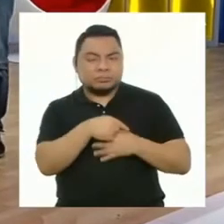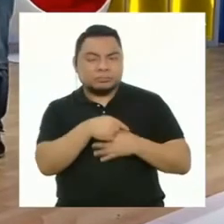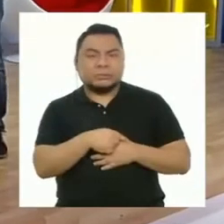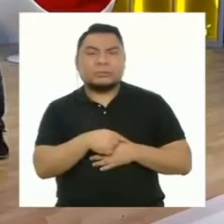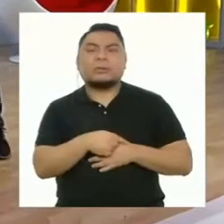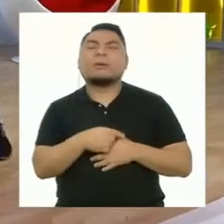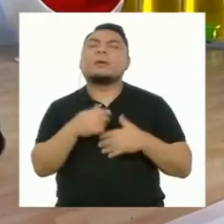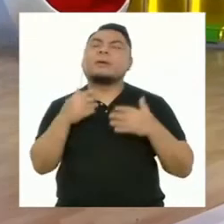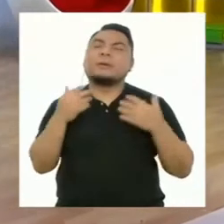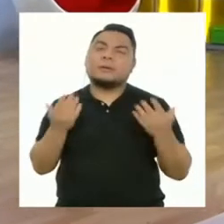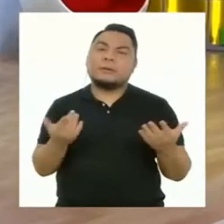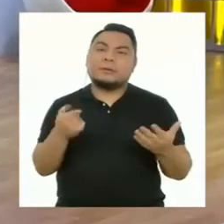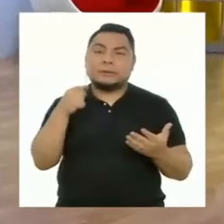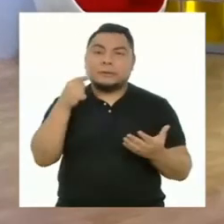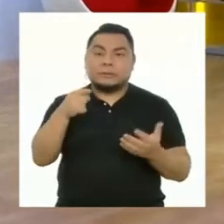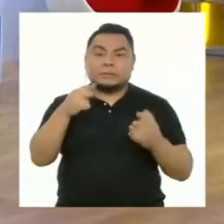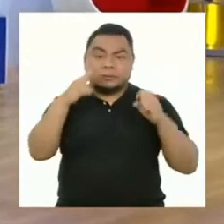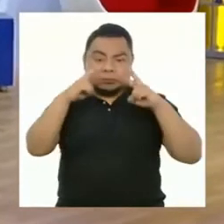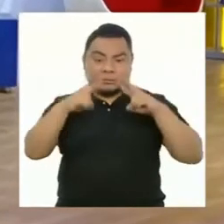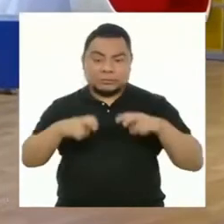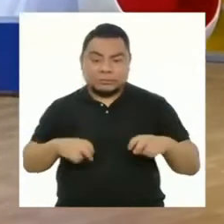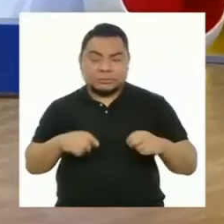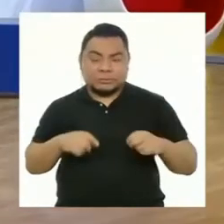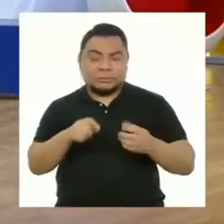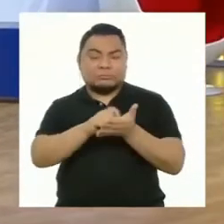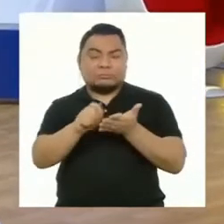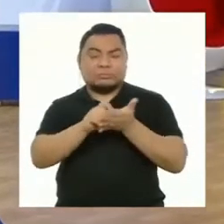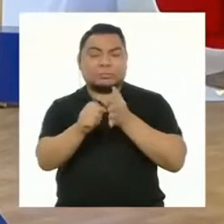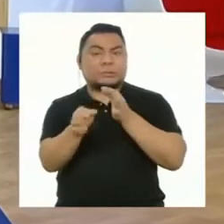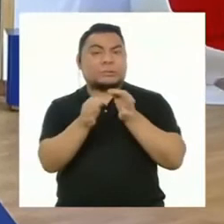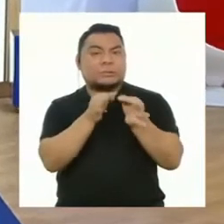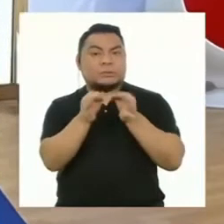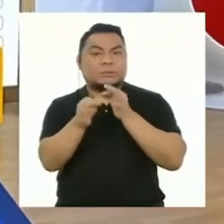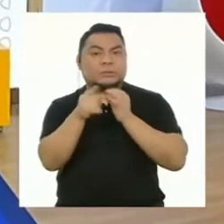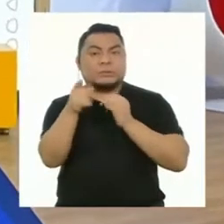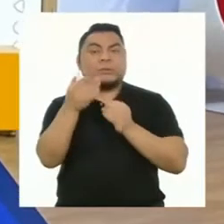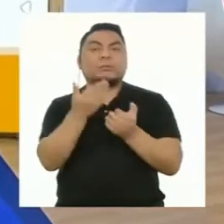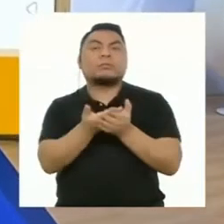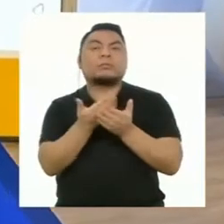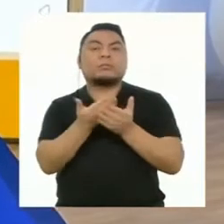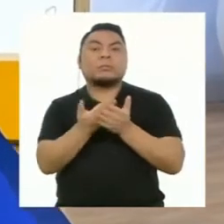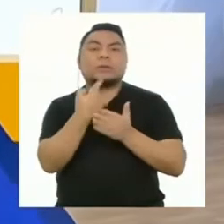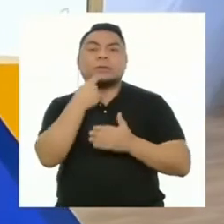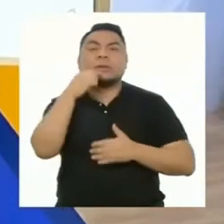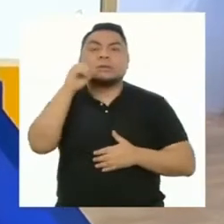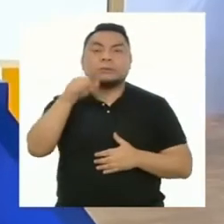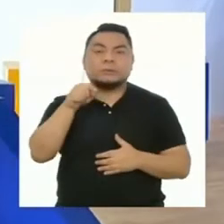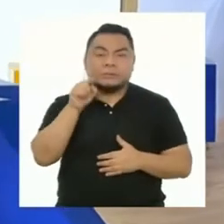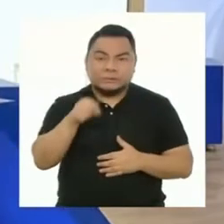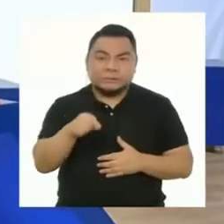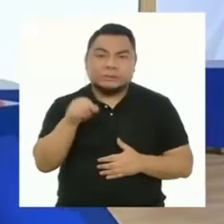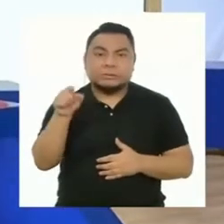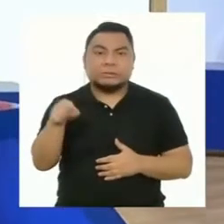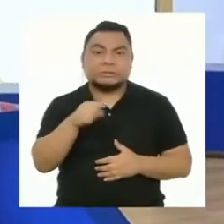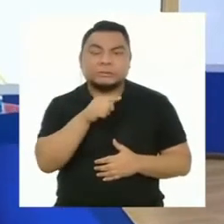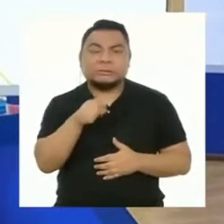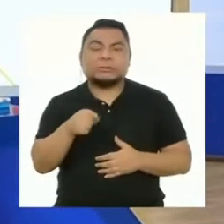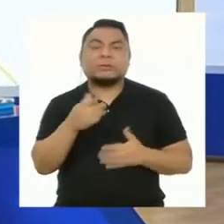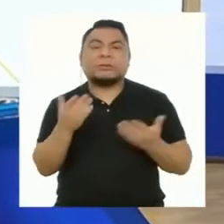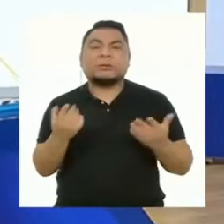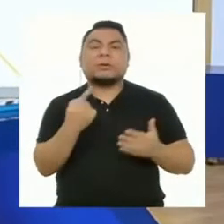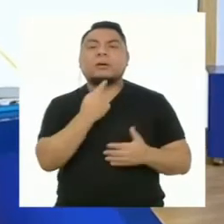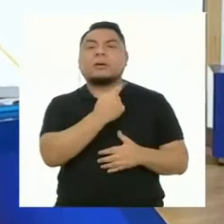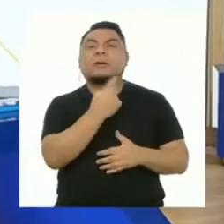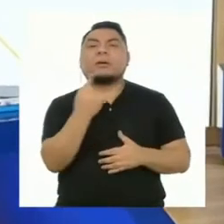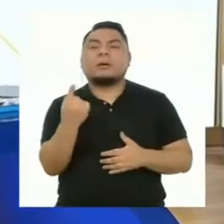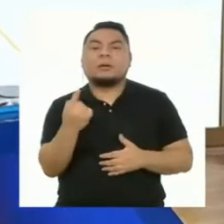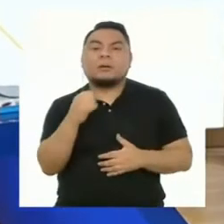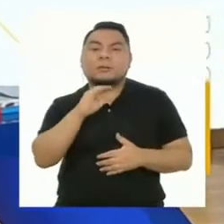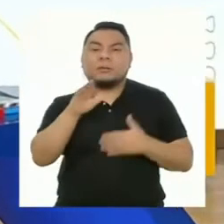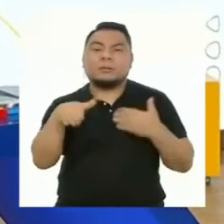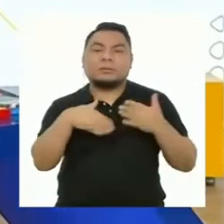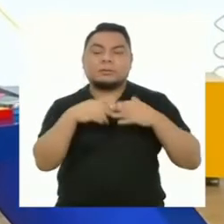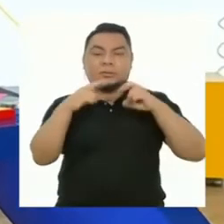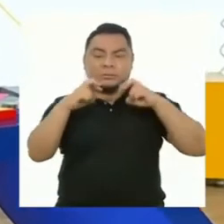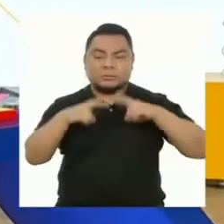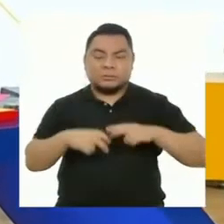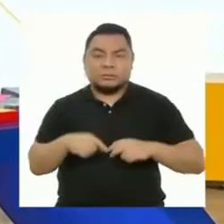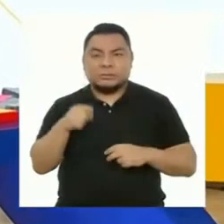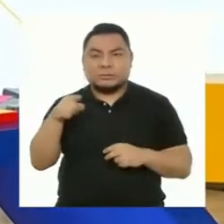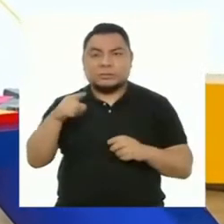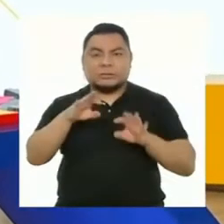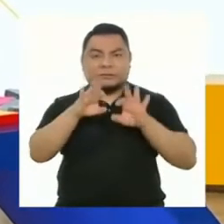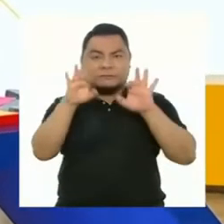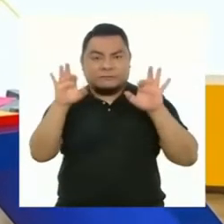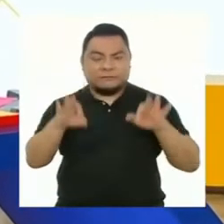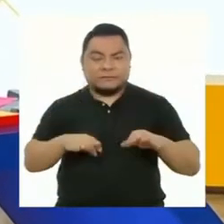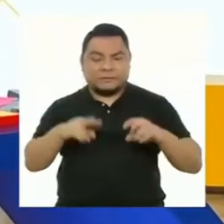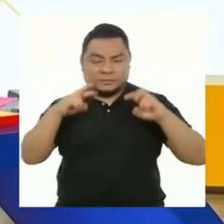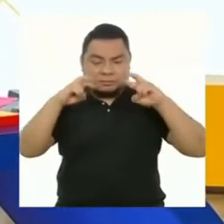Entonces, durante la revisión del texto explicativo debemos comprobar si este cumple con cada criterio descrito en